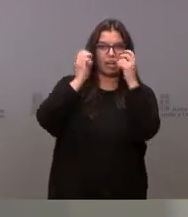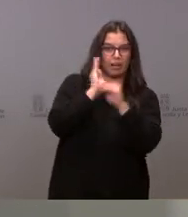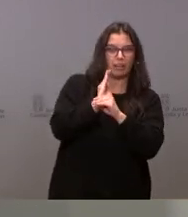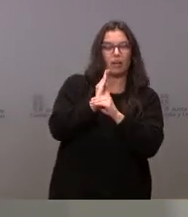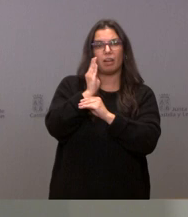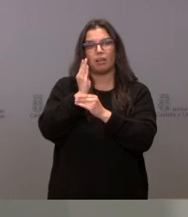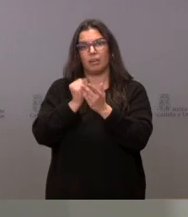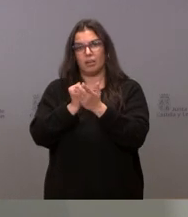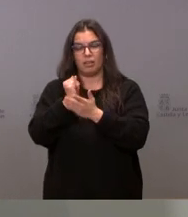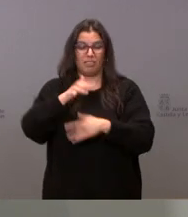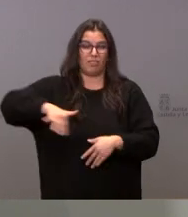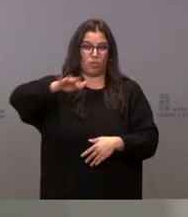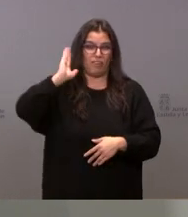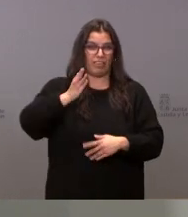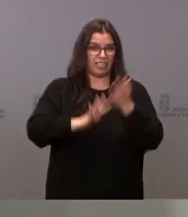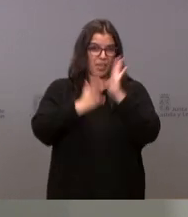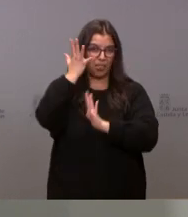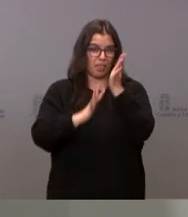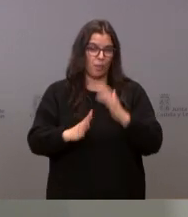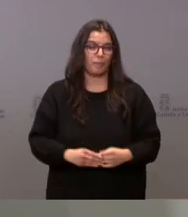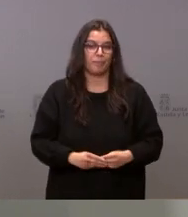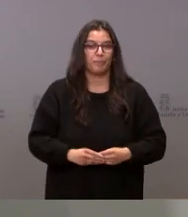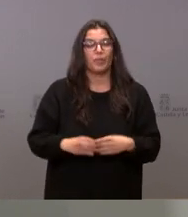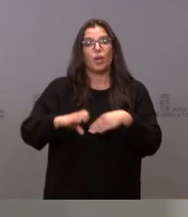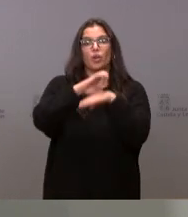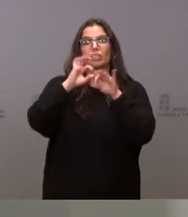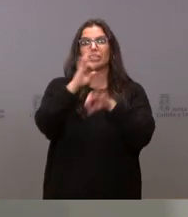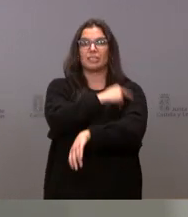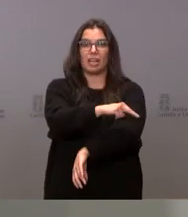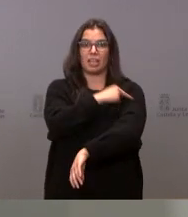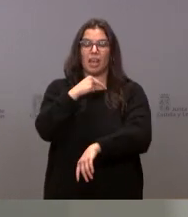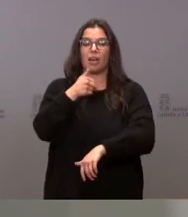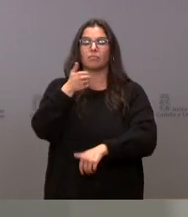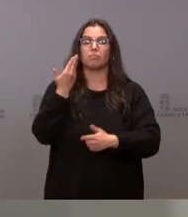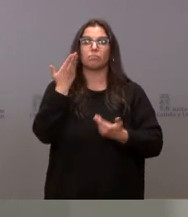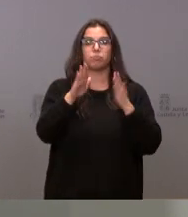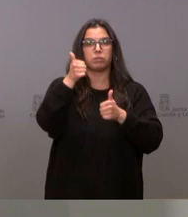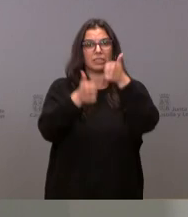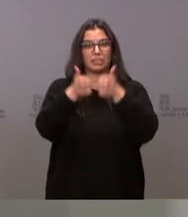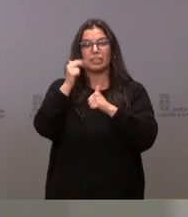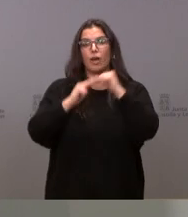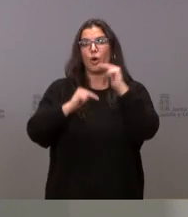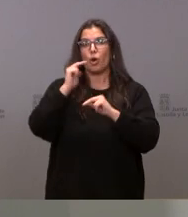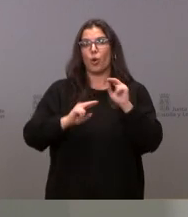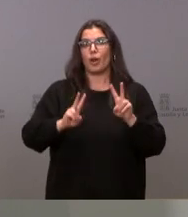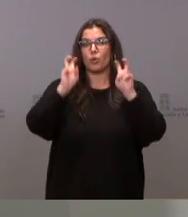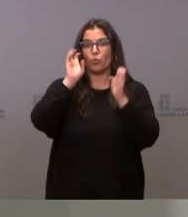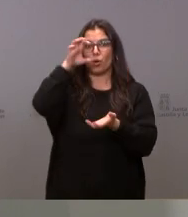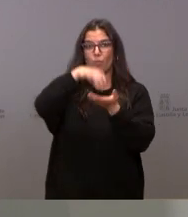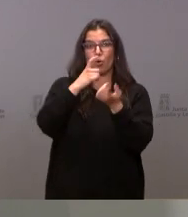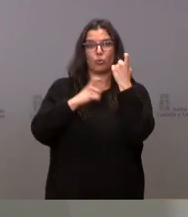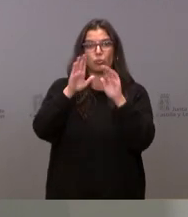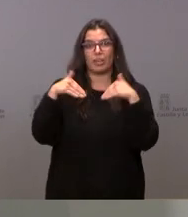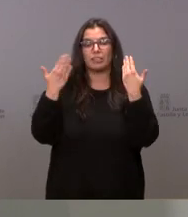afectada por el incendio. La Consejería de Sanidad licita las obras del nuevo edificio de consultas externas